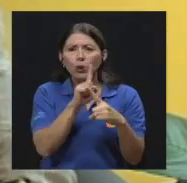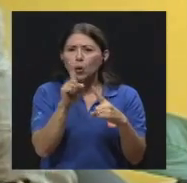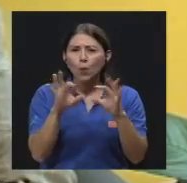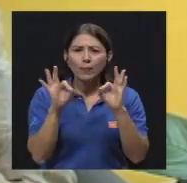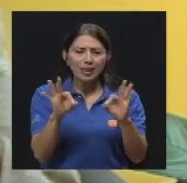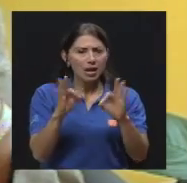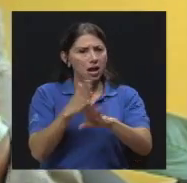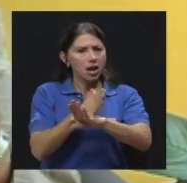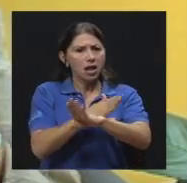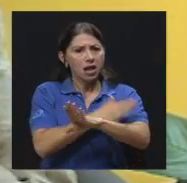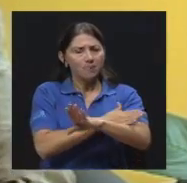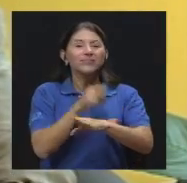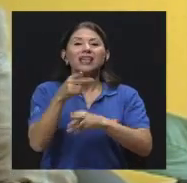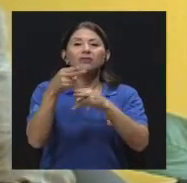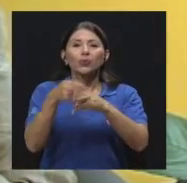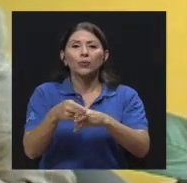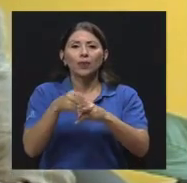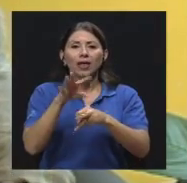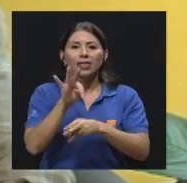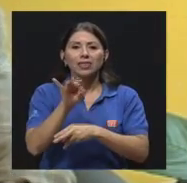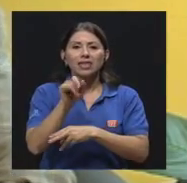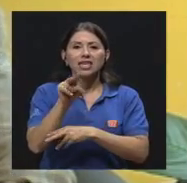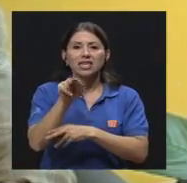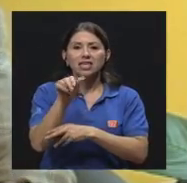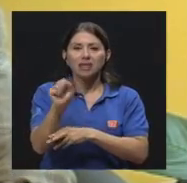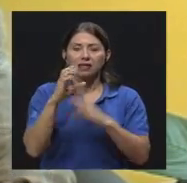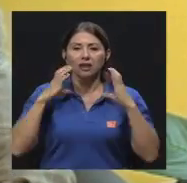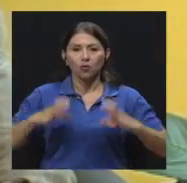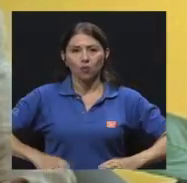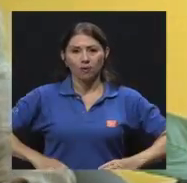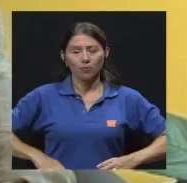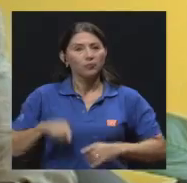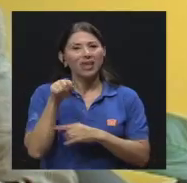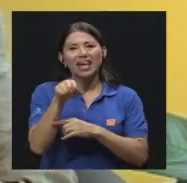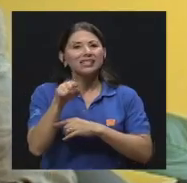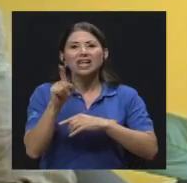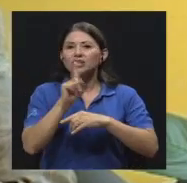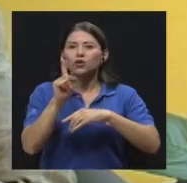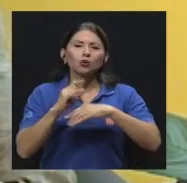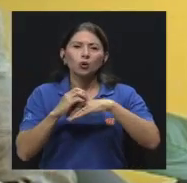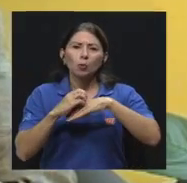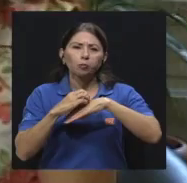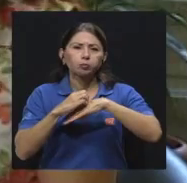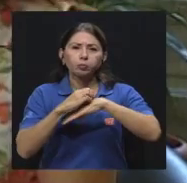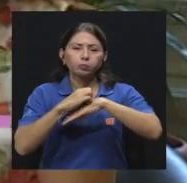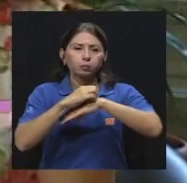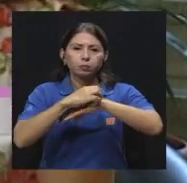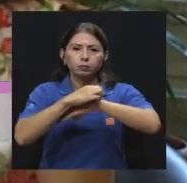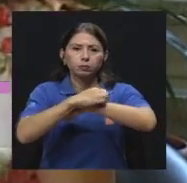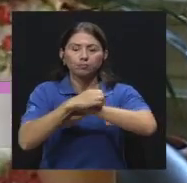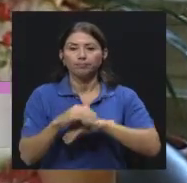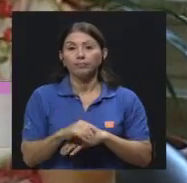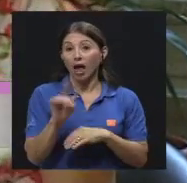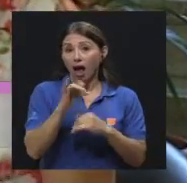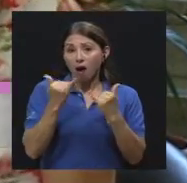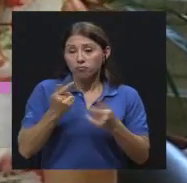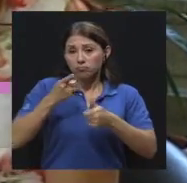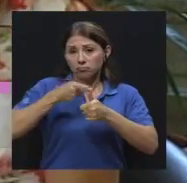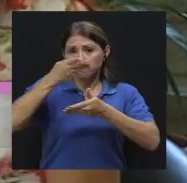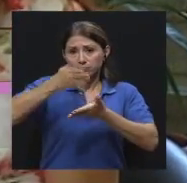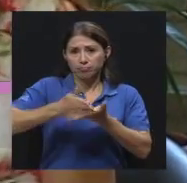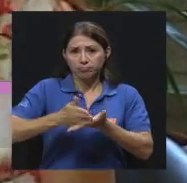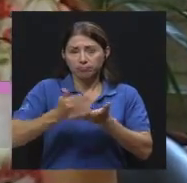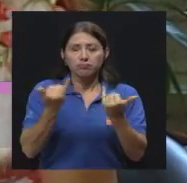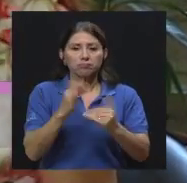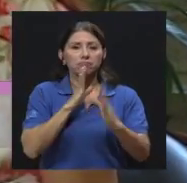Esas son las tiñas del cuerpo, esas generalmente no son pruriginosas. Vamos a realizar una primera pausa en esta conversación,